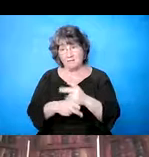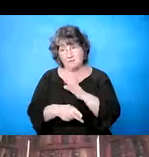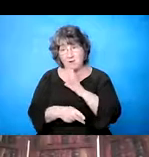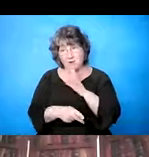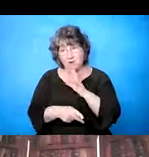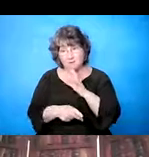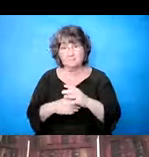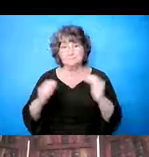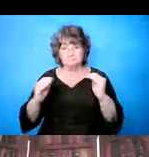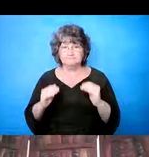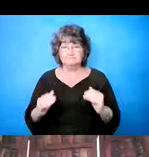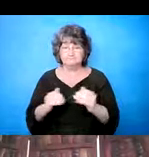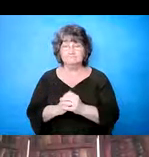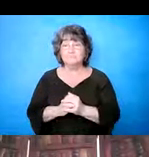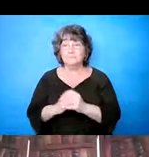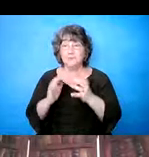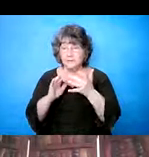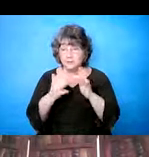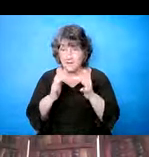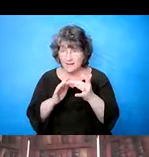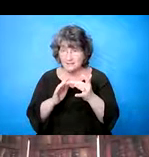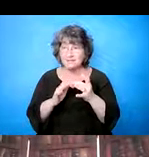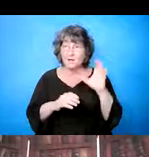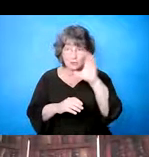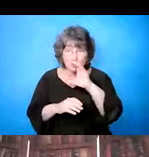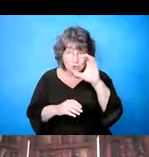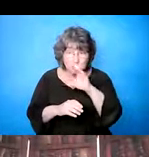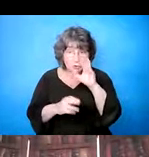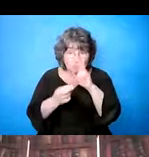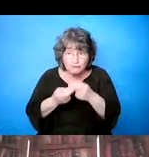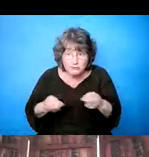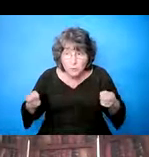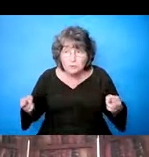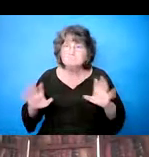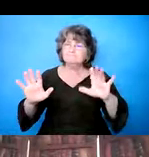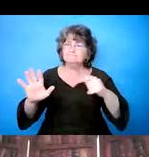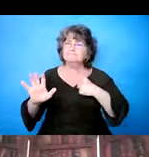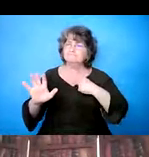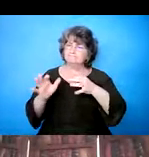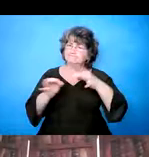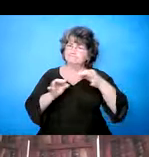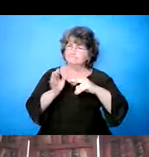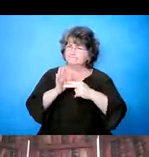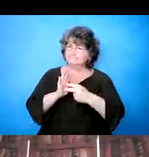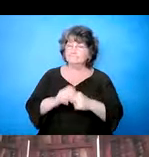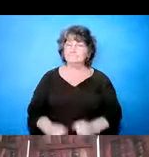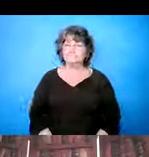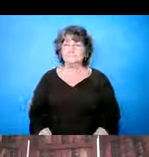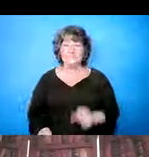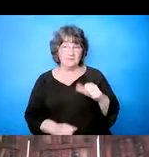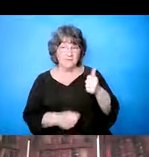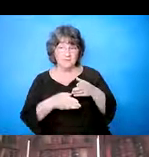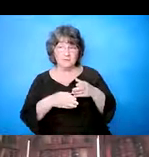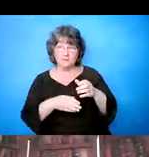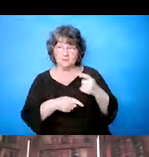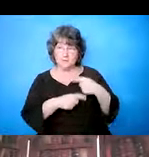ahí. Así que tenemos que buscar recursos. Y yo estaba dando un seminario, eh, los otros días.